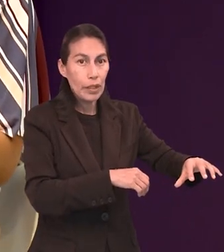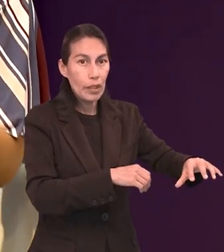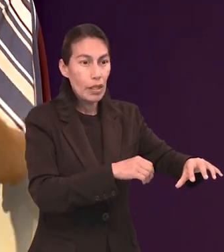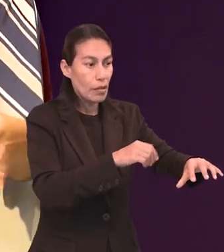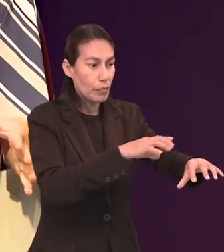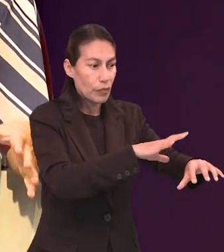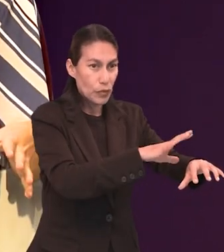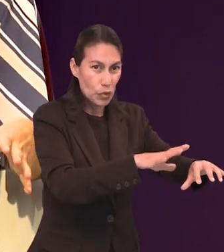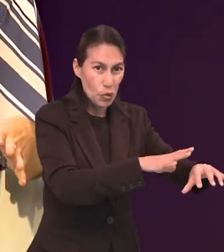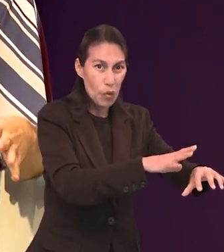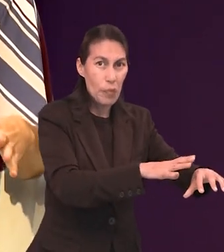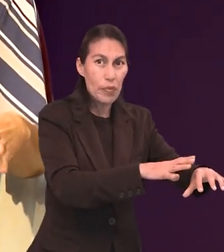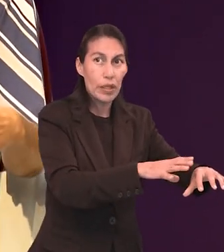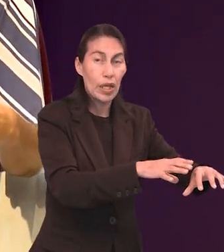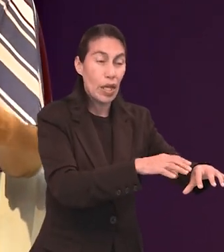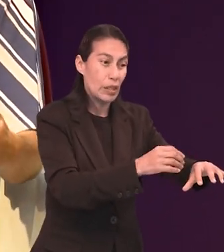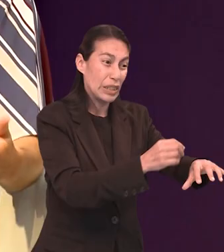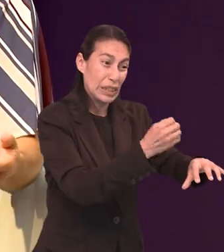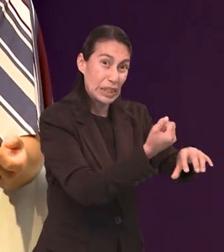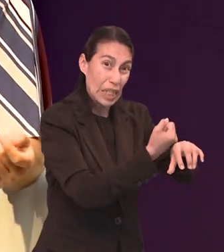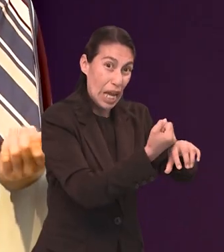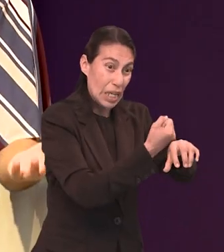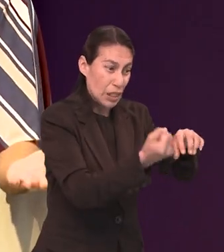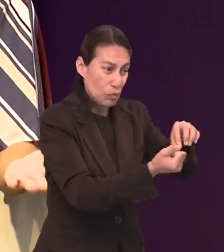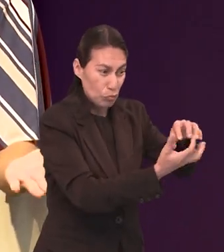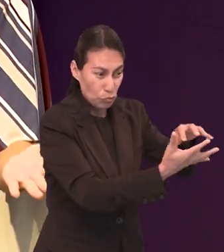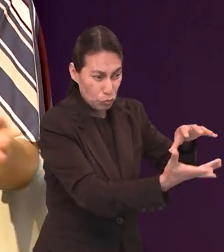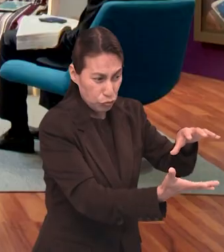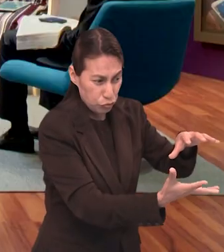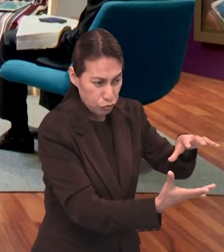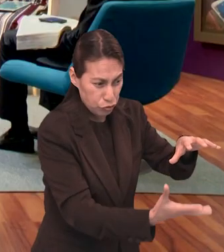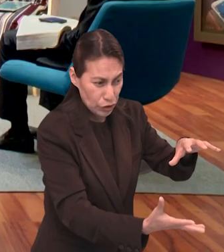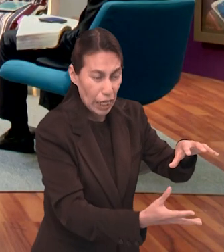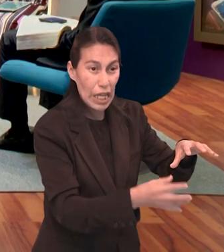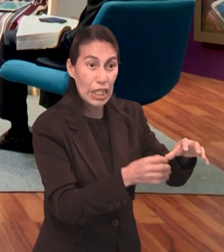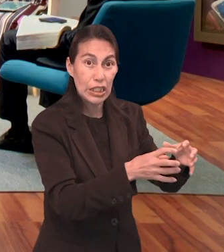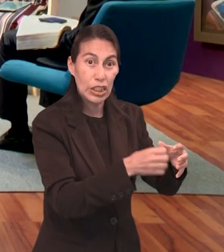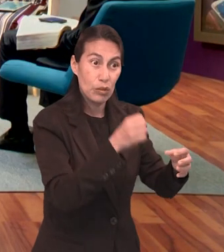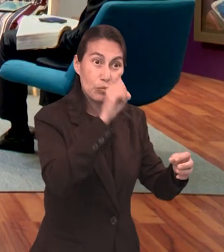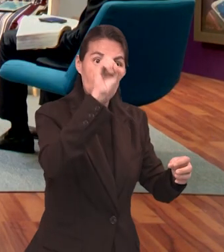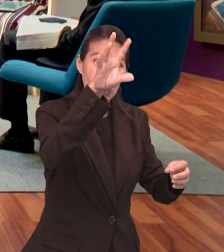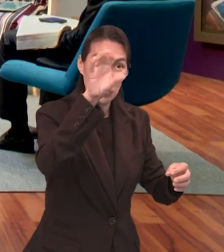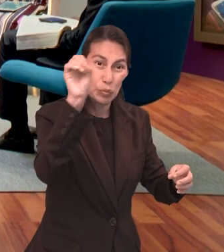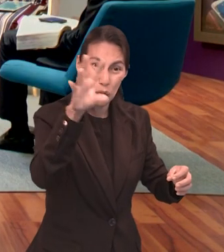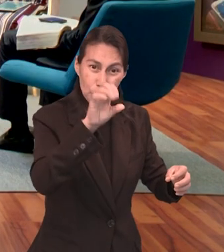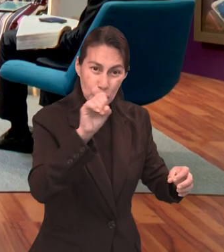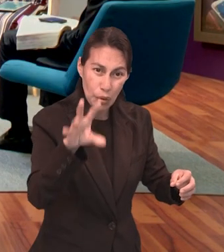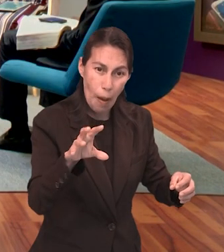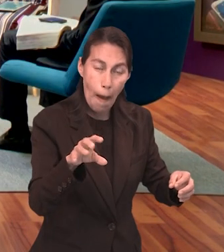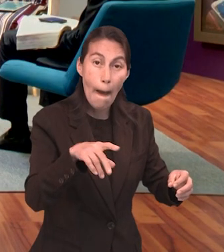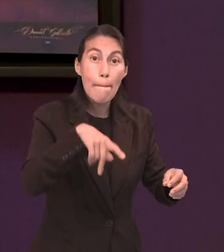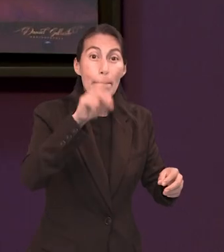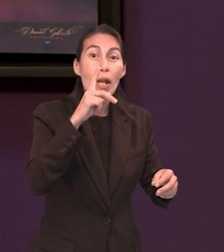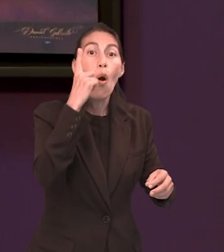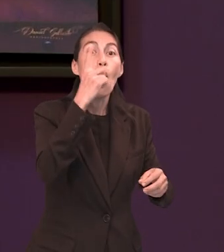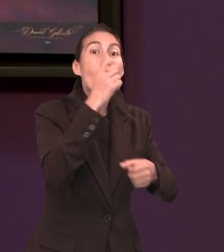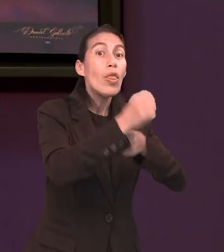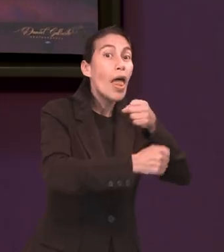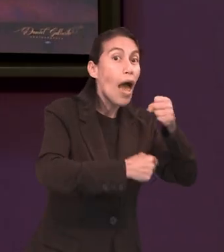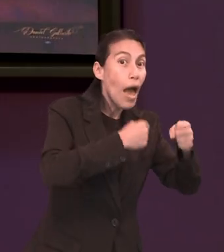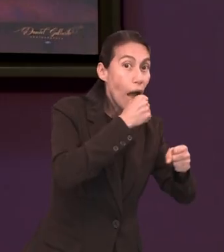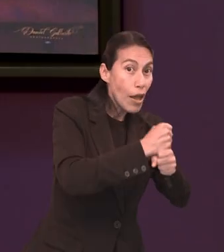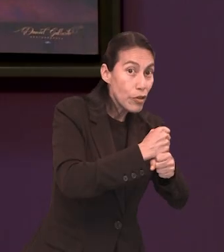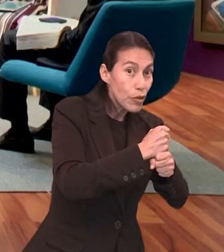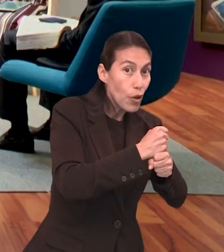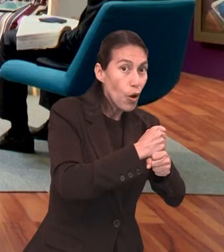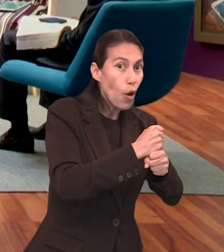mueble del holocausto y también sobre las cortinas. Pero una vez al año, que